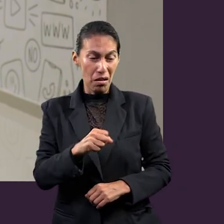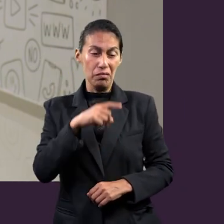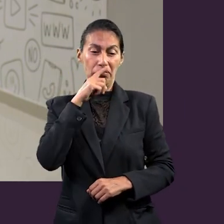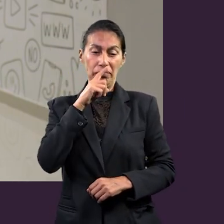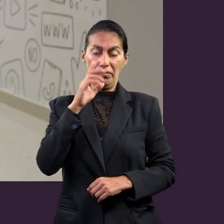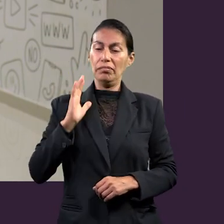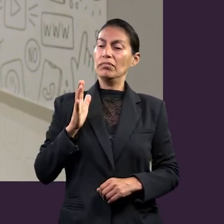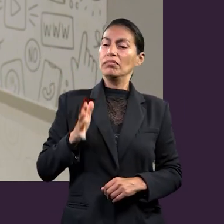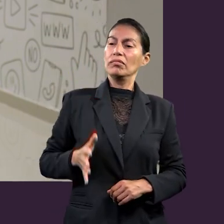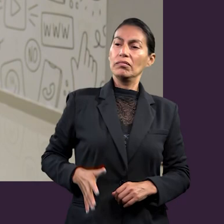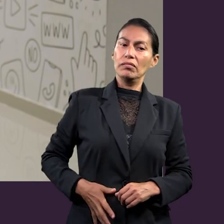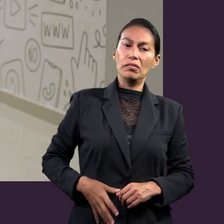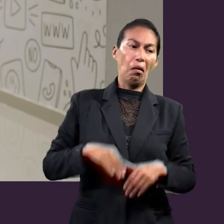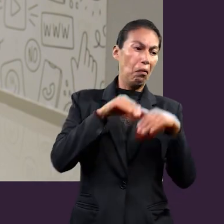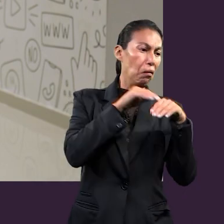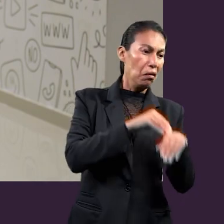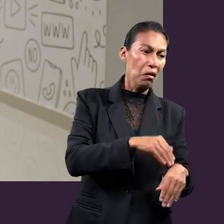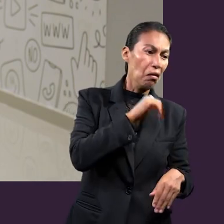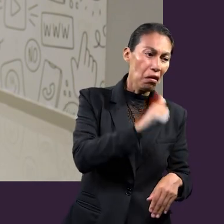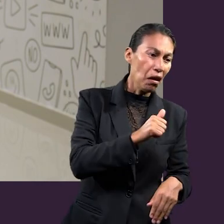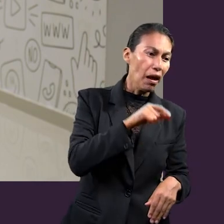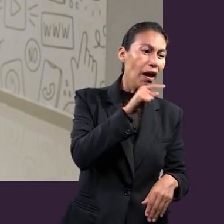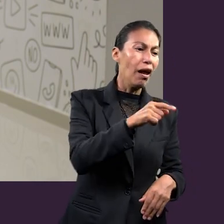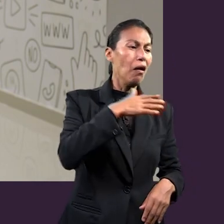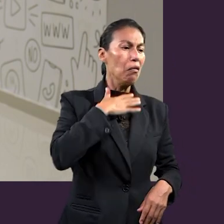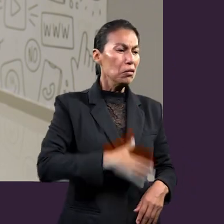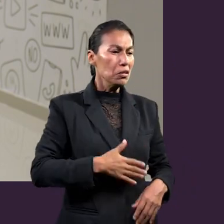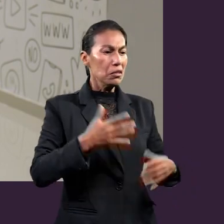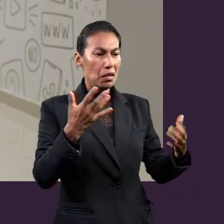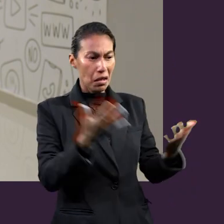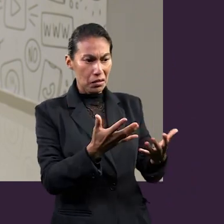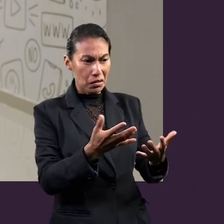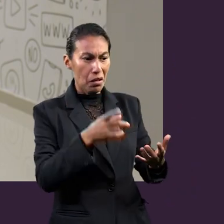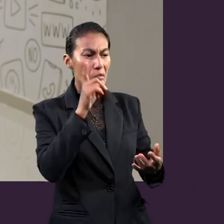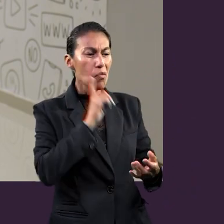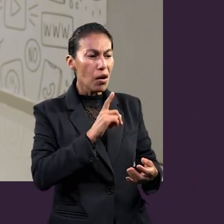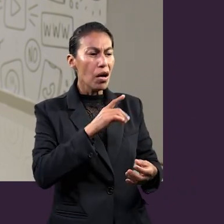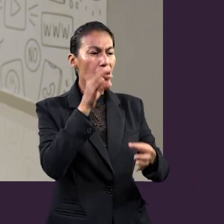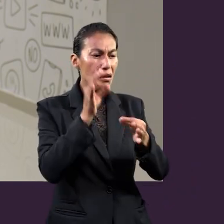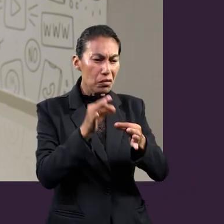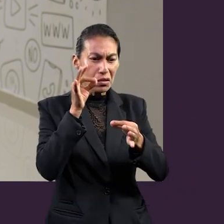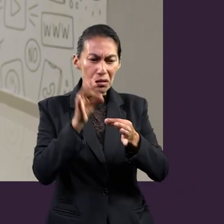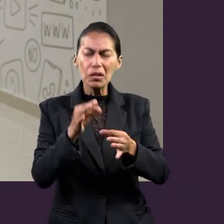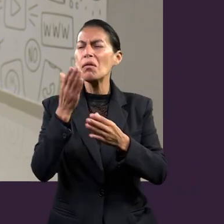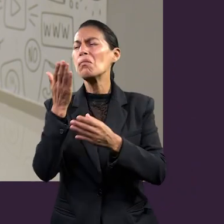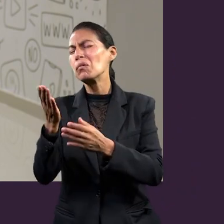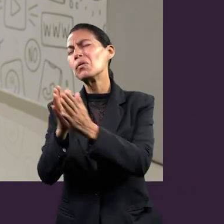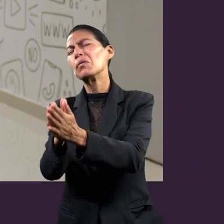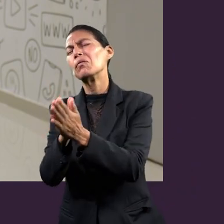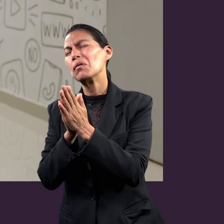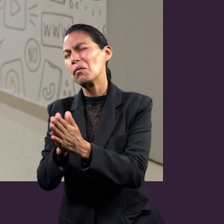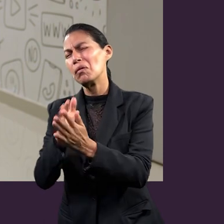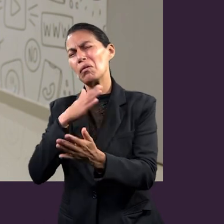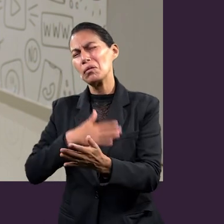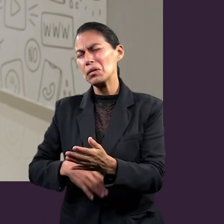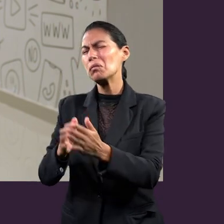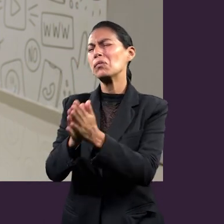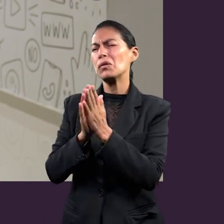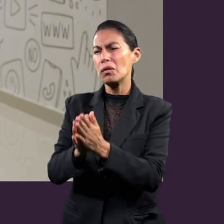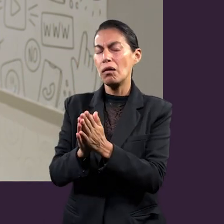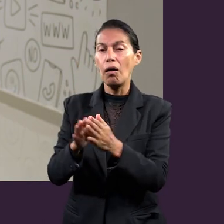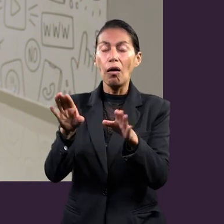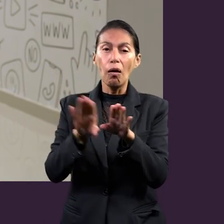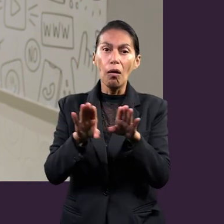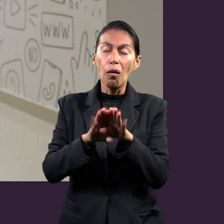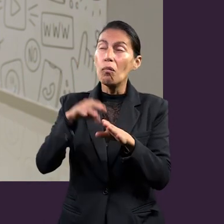que es antiguo, no obedece a nadie, pudo hacerle justicia a una mujer que perseveraba pidiendo justicia,